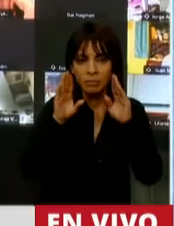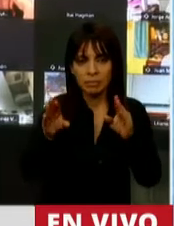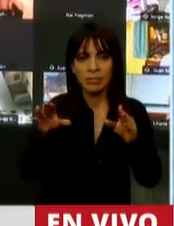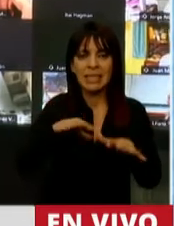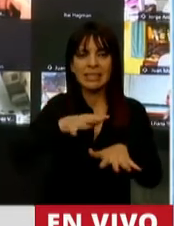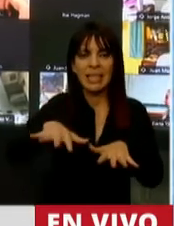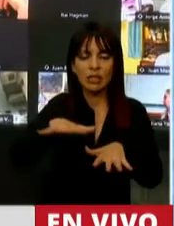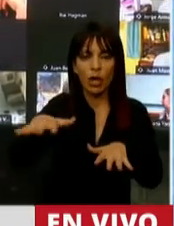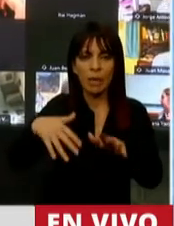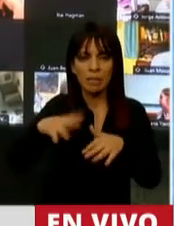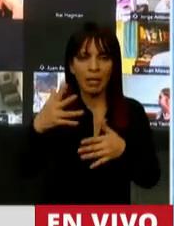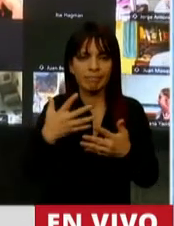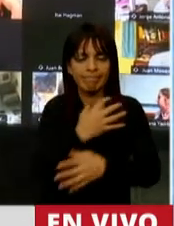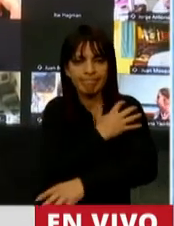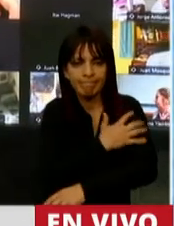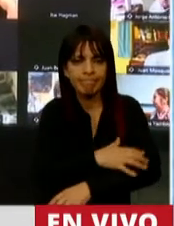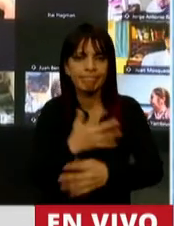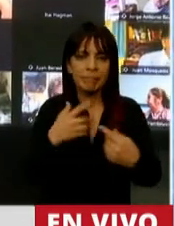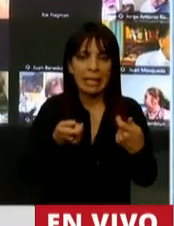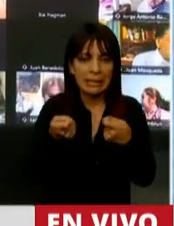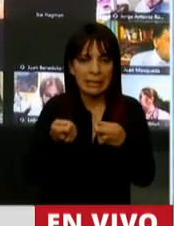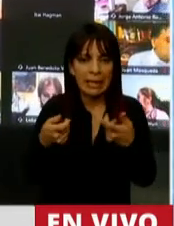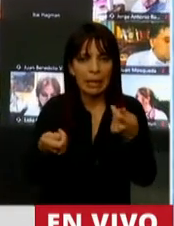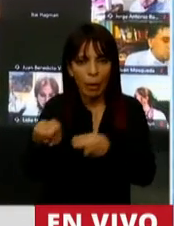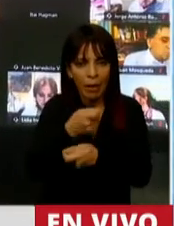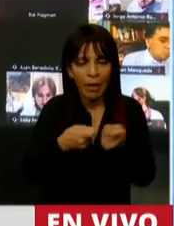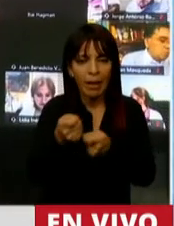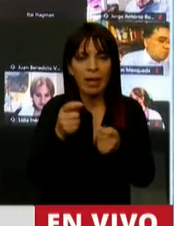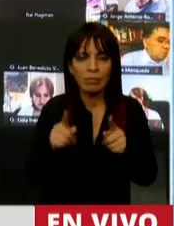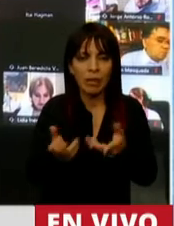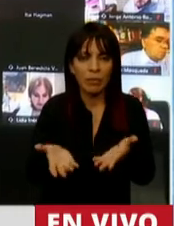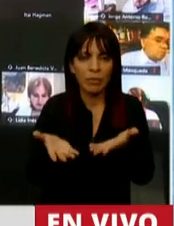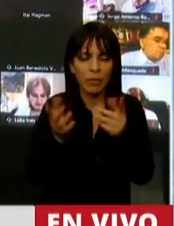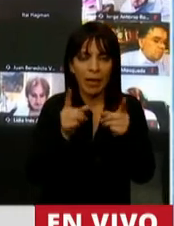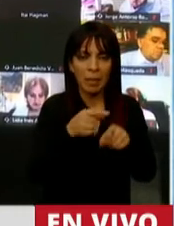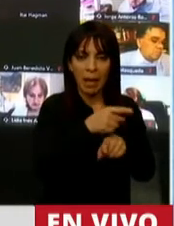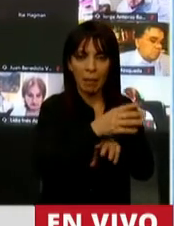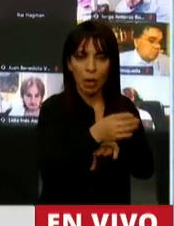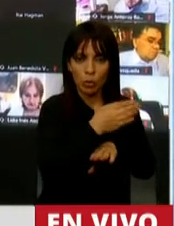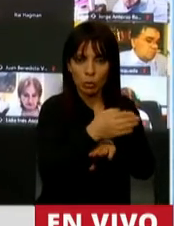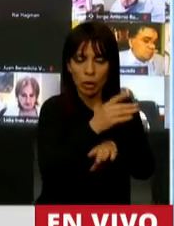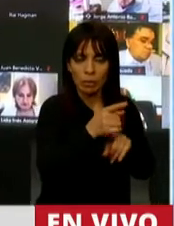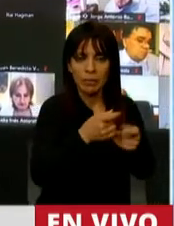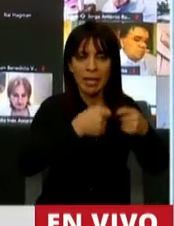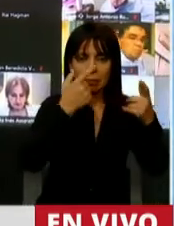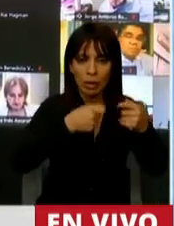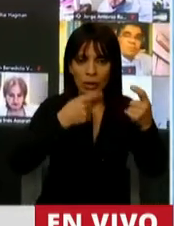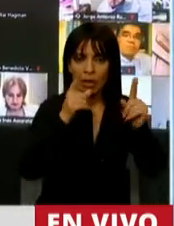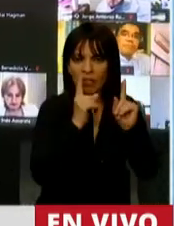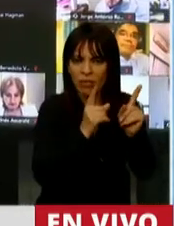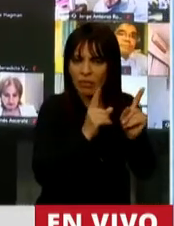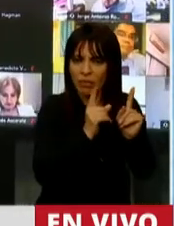el incentivo al mercado interno y además sostener el crecimiento de la producción y las exportaciones.